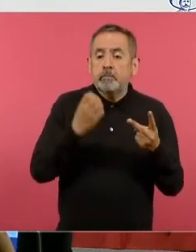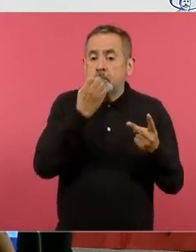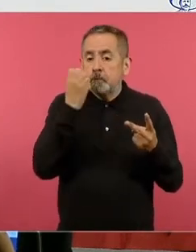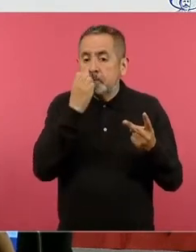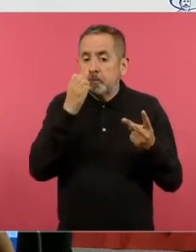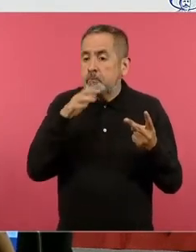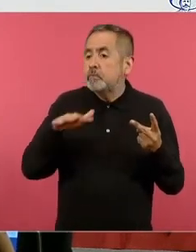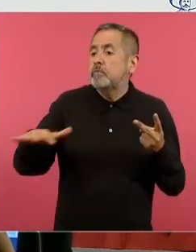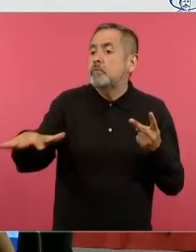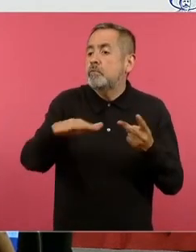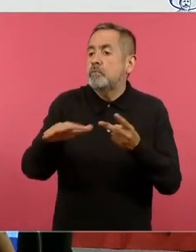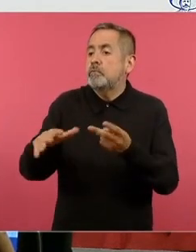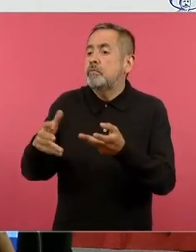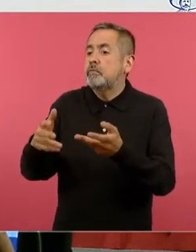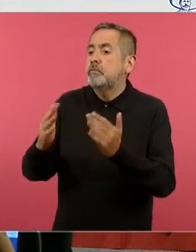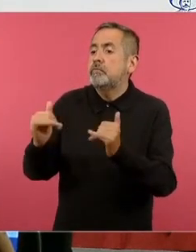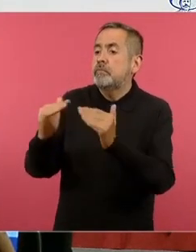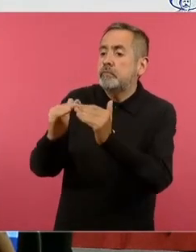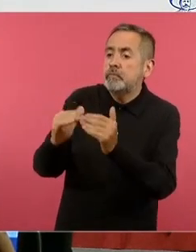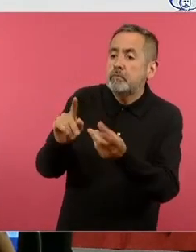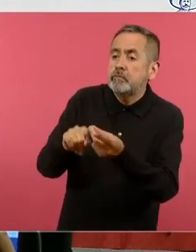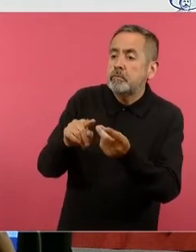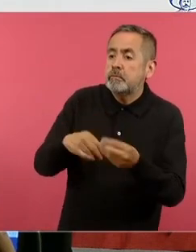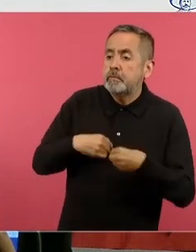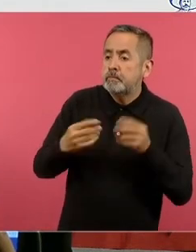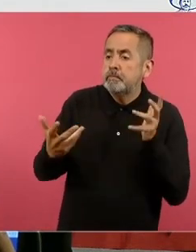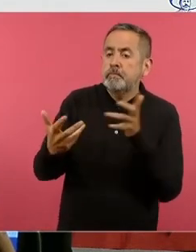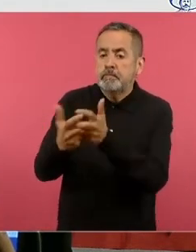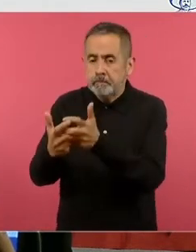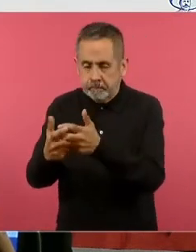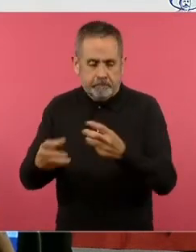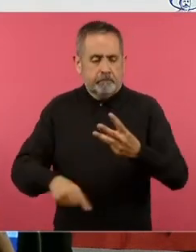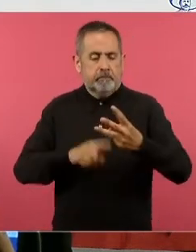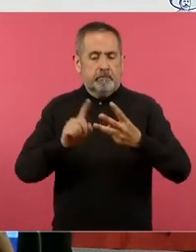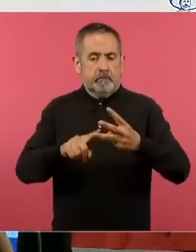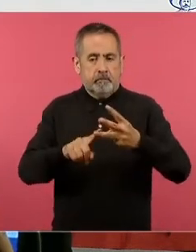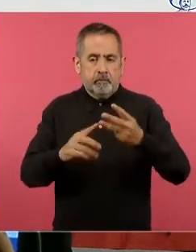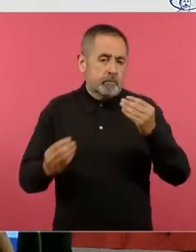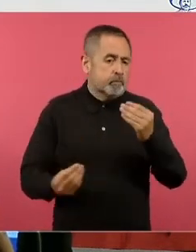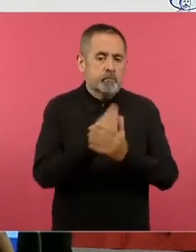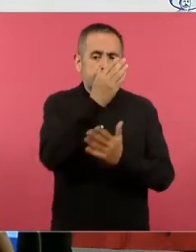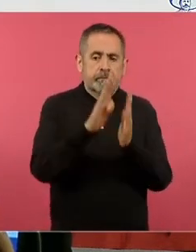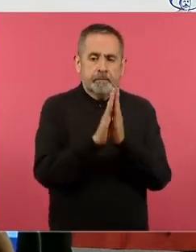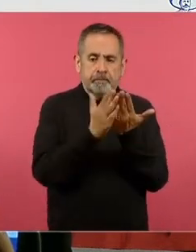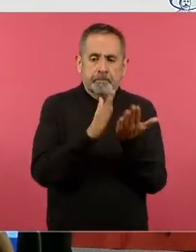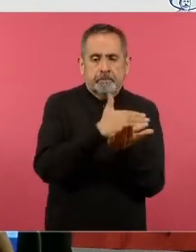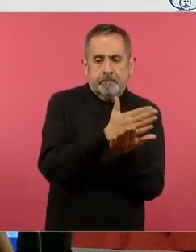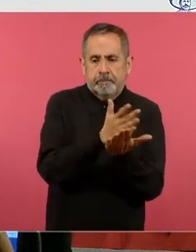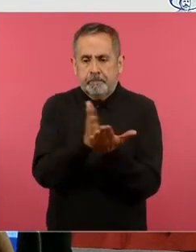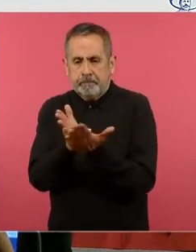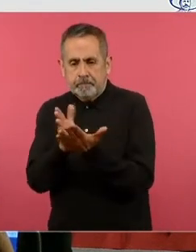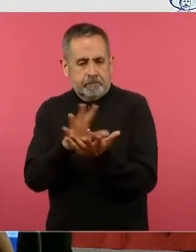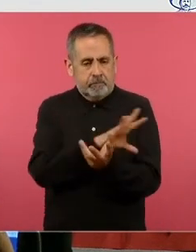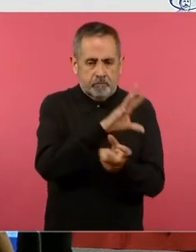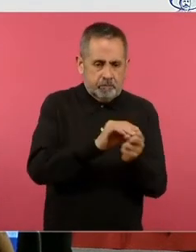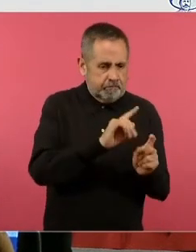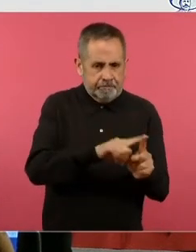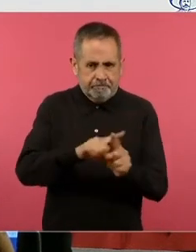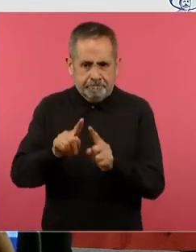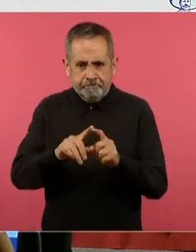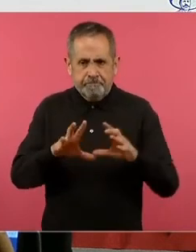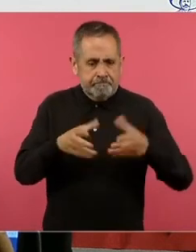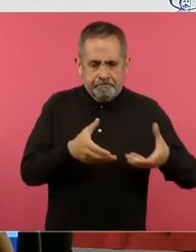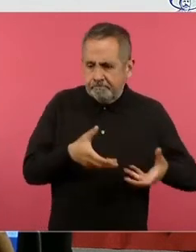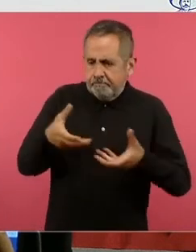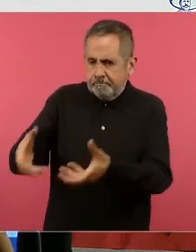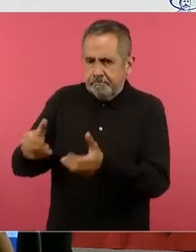territorio y que una nueva familia de libros de texto que acompaña a los estudiantes no podemos